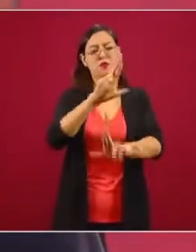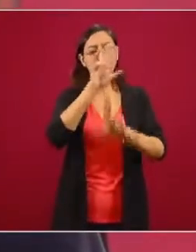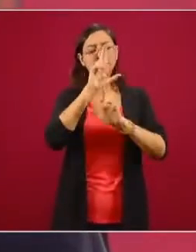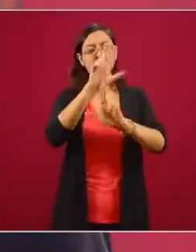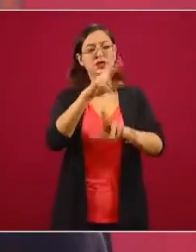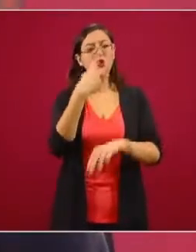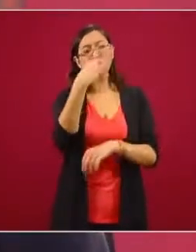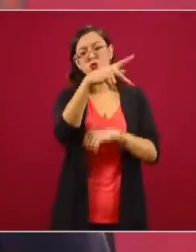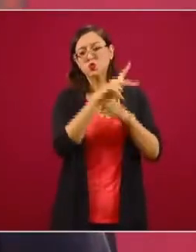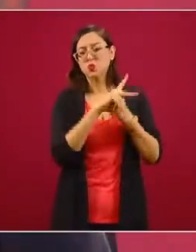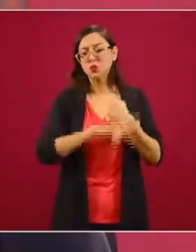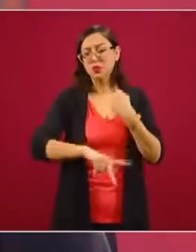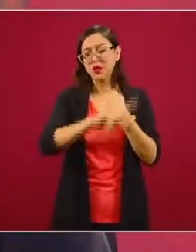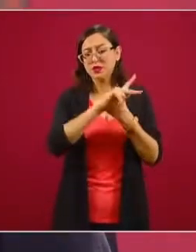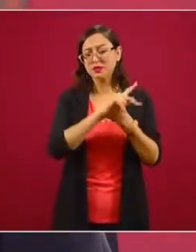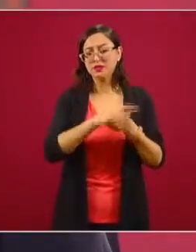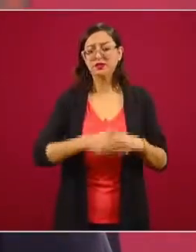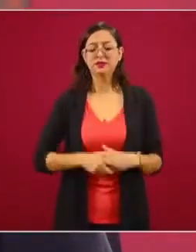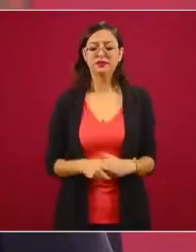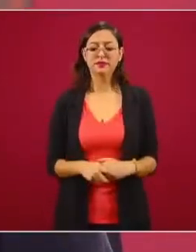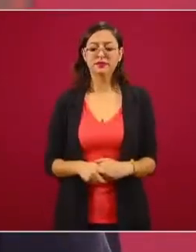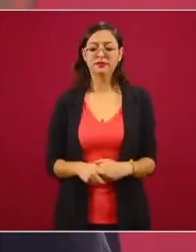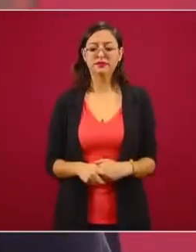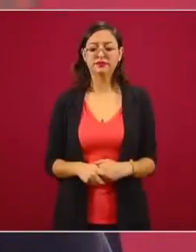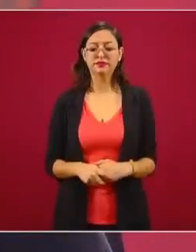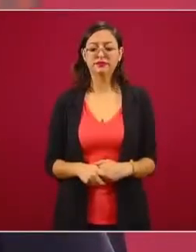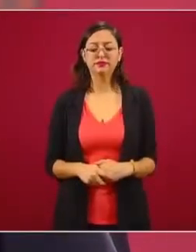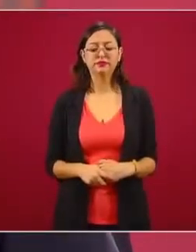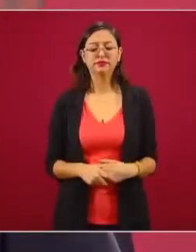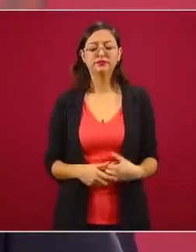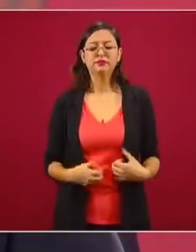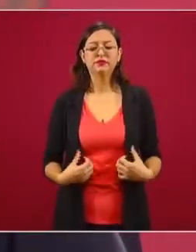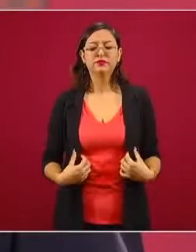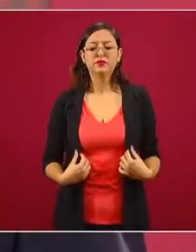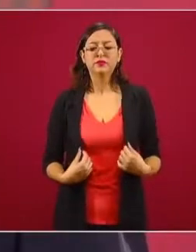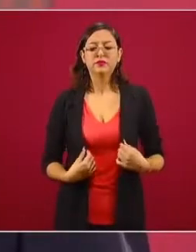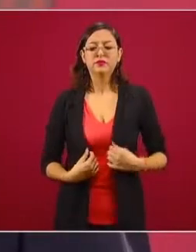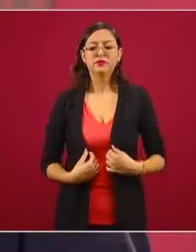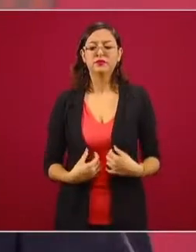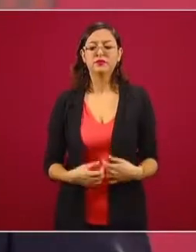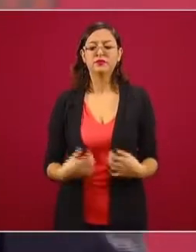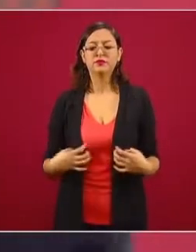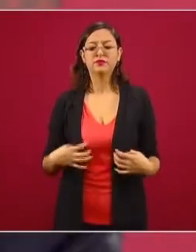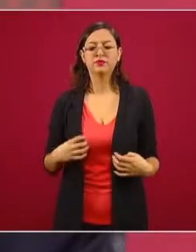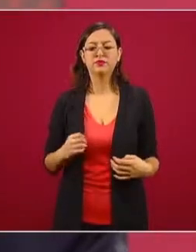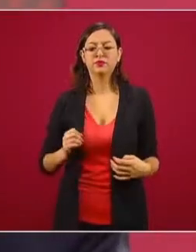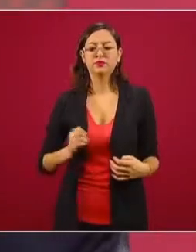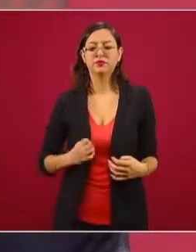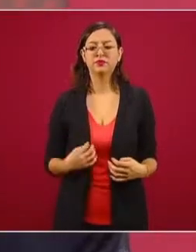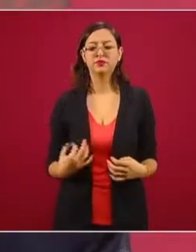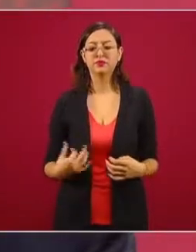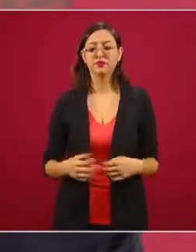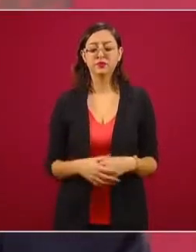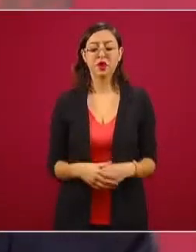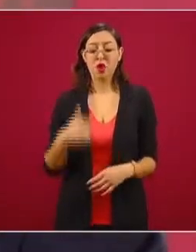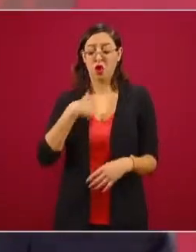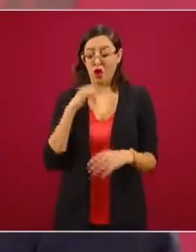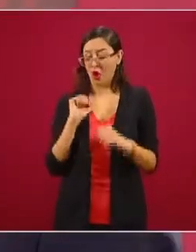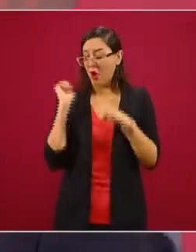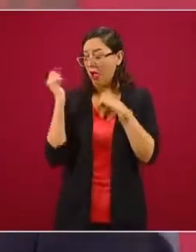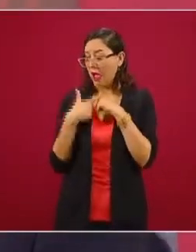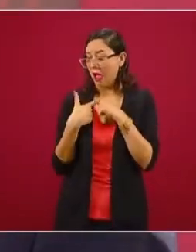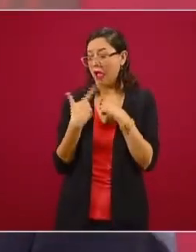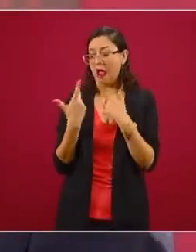en ese país y no se me quita absolutamente nada,